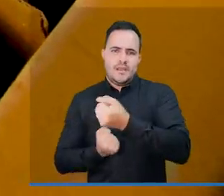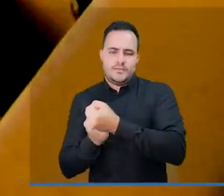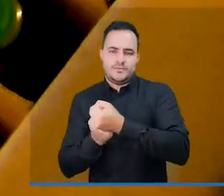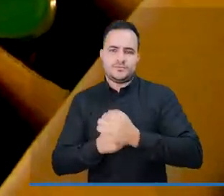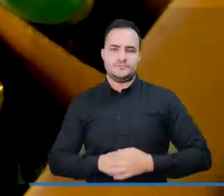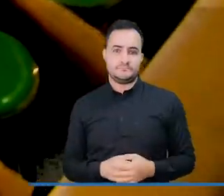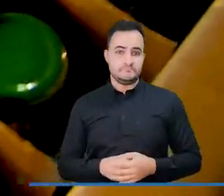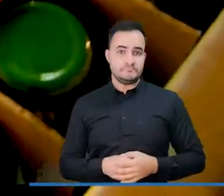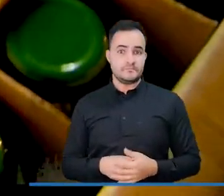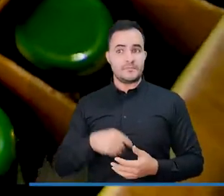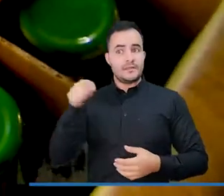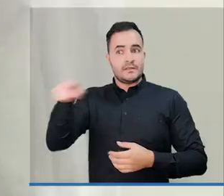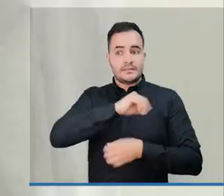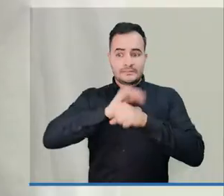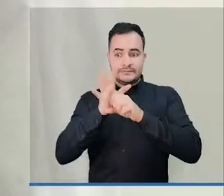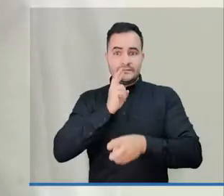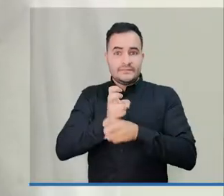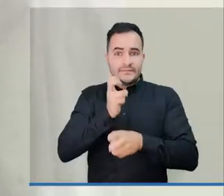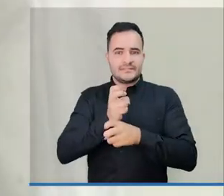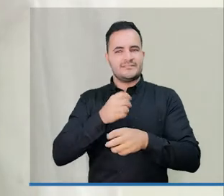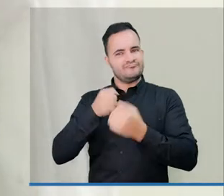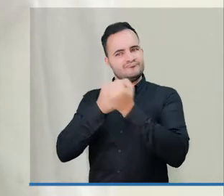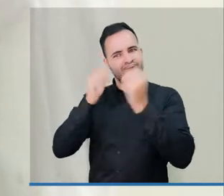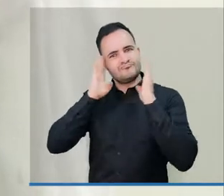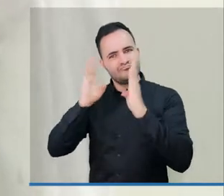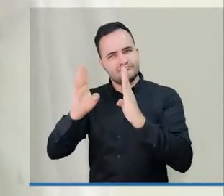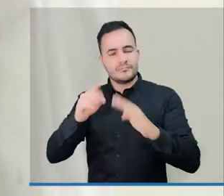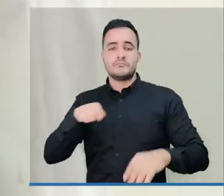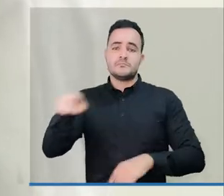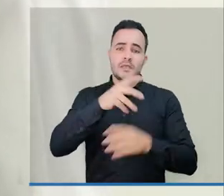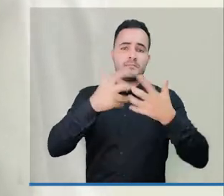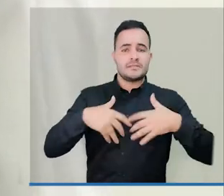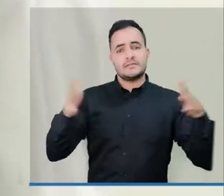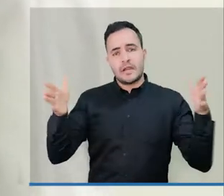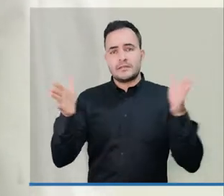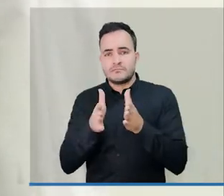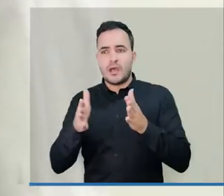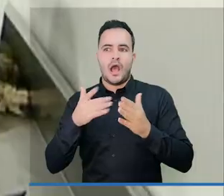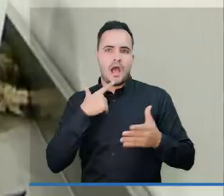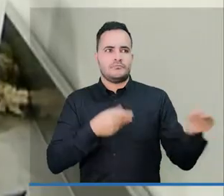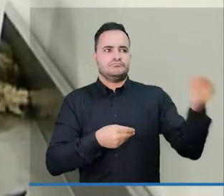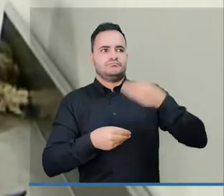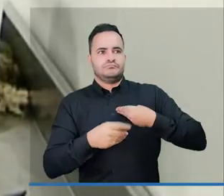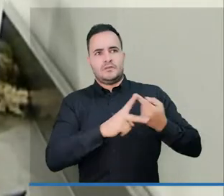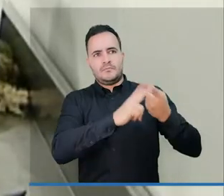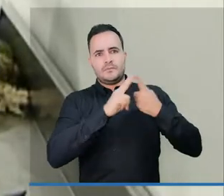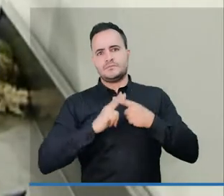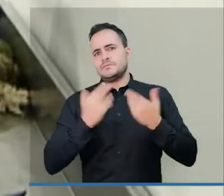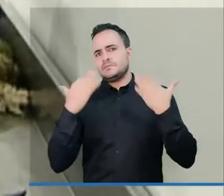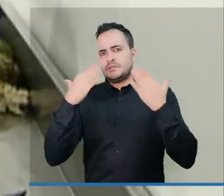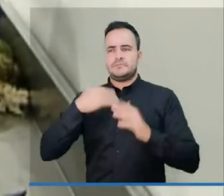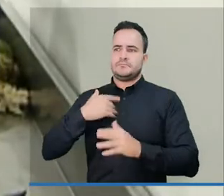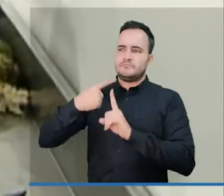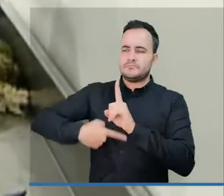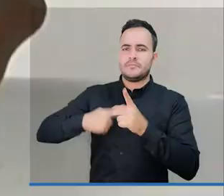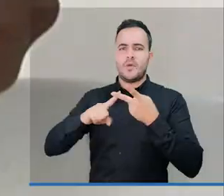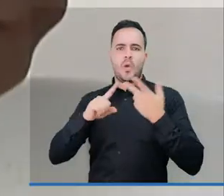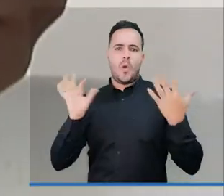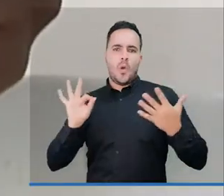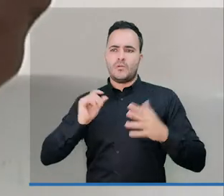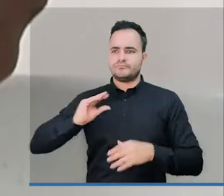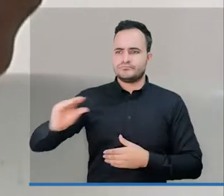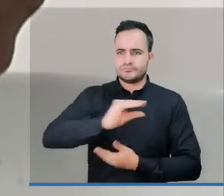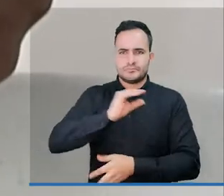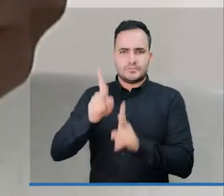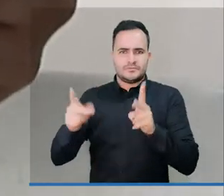manera, las micro, pequeñas y medianas empresas podrán cubrir gastos de arriendo, materias primas, insumos, salarios y